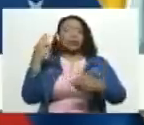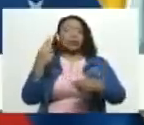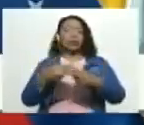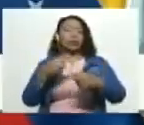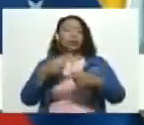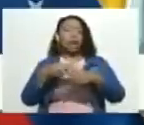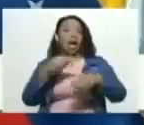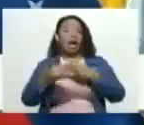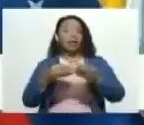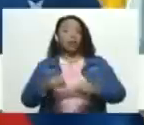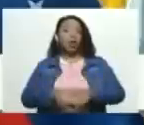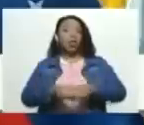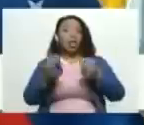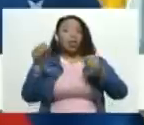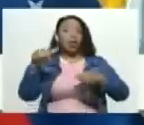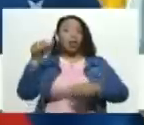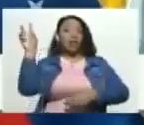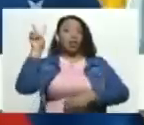causándole este daño al país